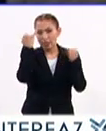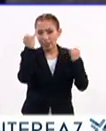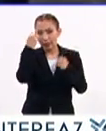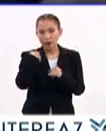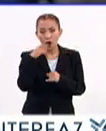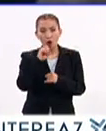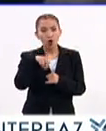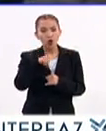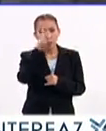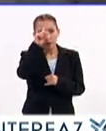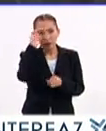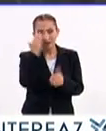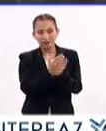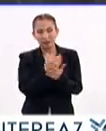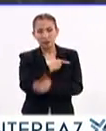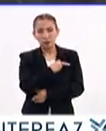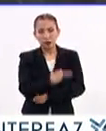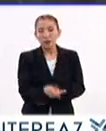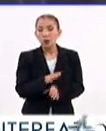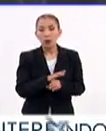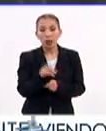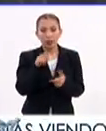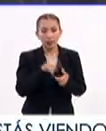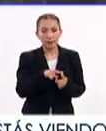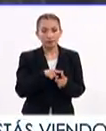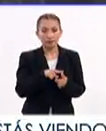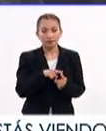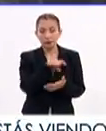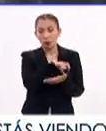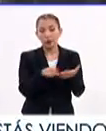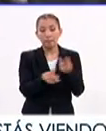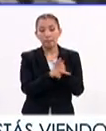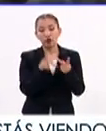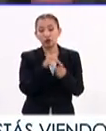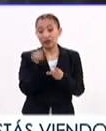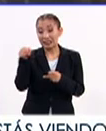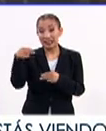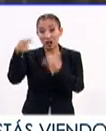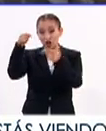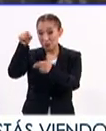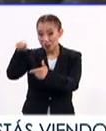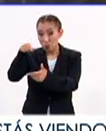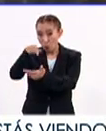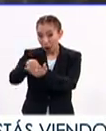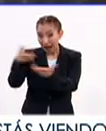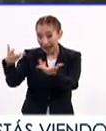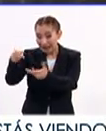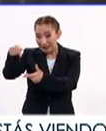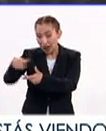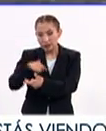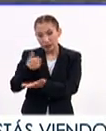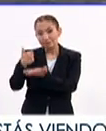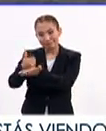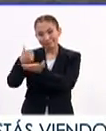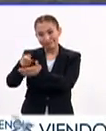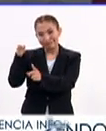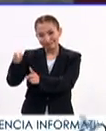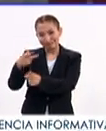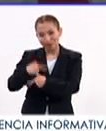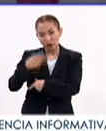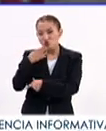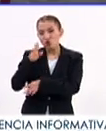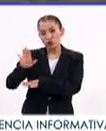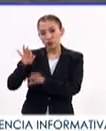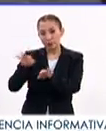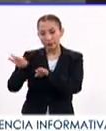que propone la ONU para acabar con la pobreza son comprar productos en los negocios locales, de esa manera se ayuda a la gente a